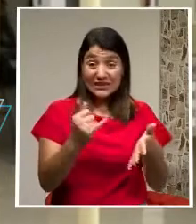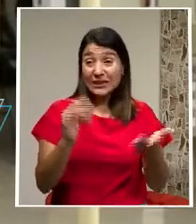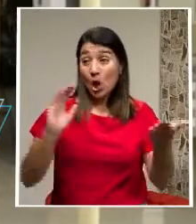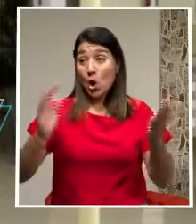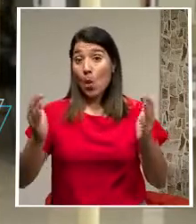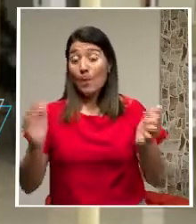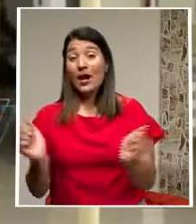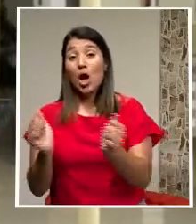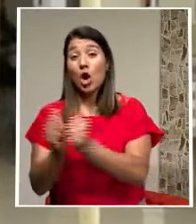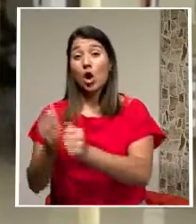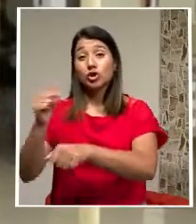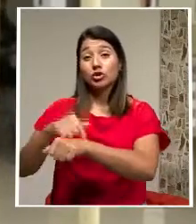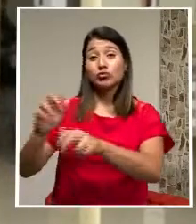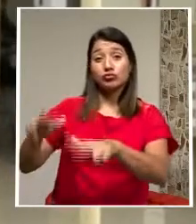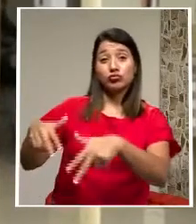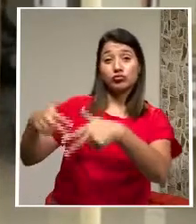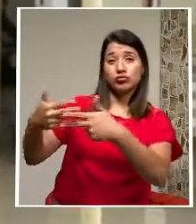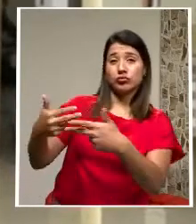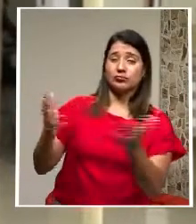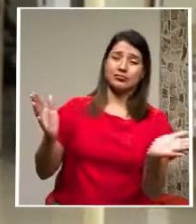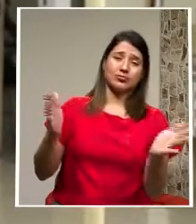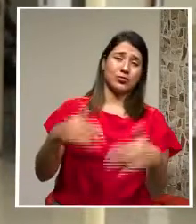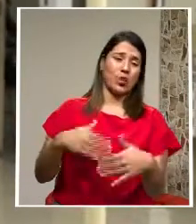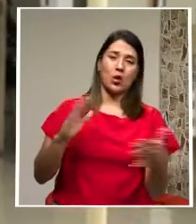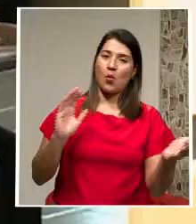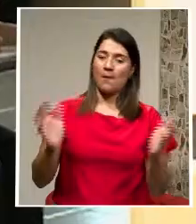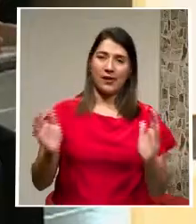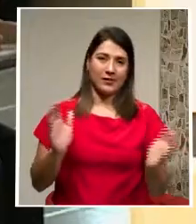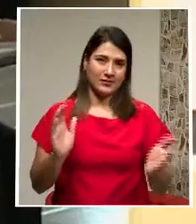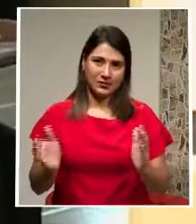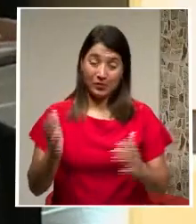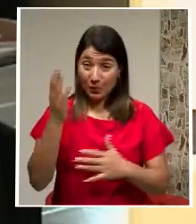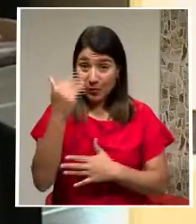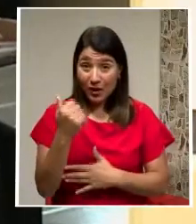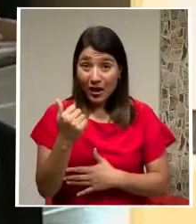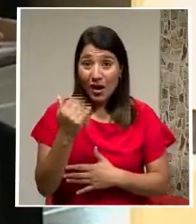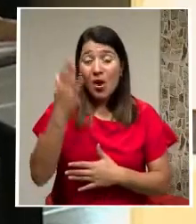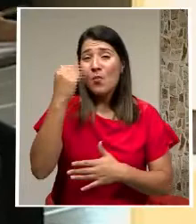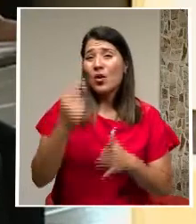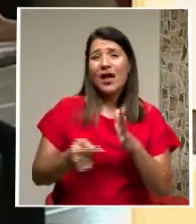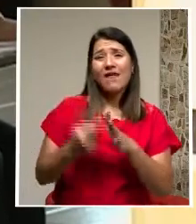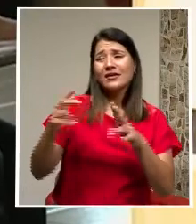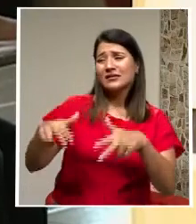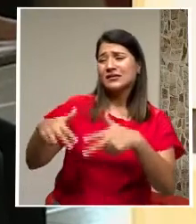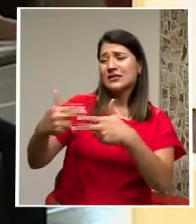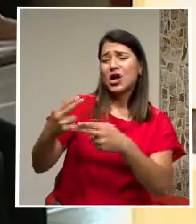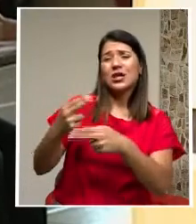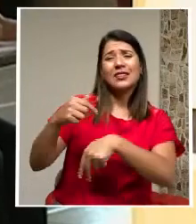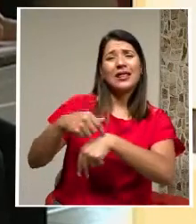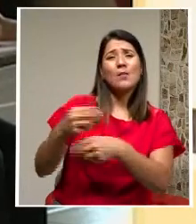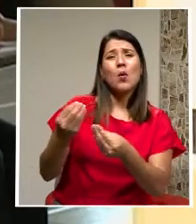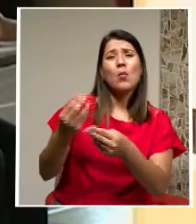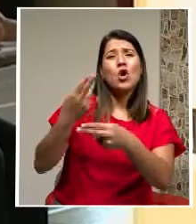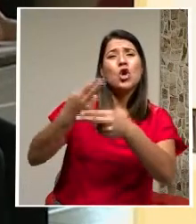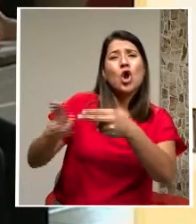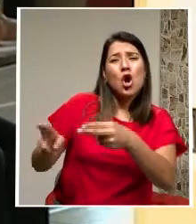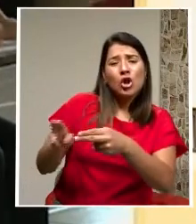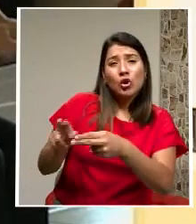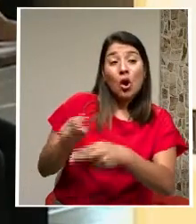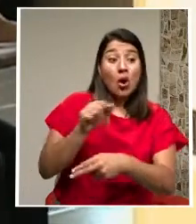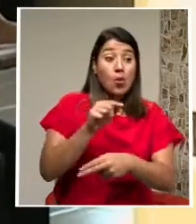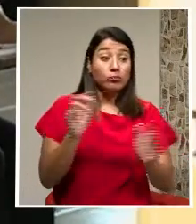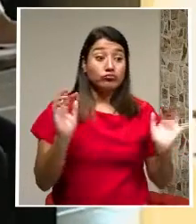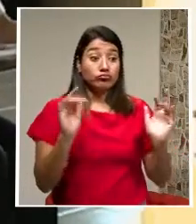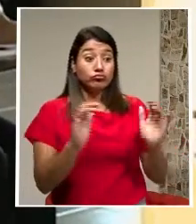Casi que no tienen Un margen de comparación ¿Por qué? Porque Hablamos de periodos Muy cortos En virtualidad Contra periodos